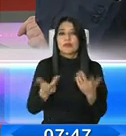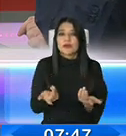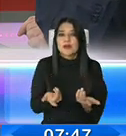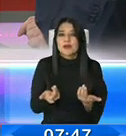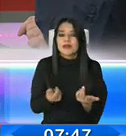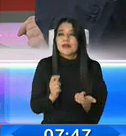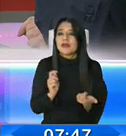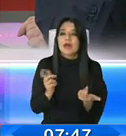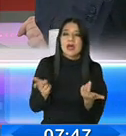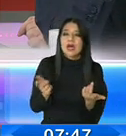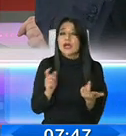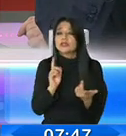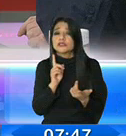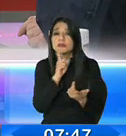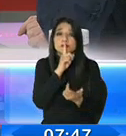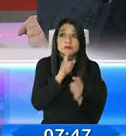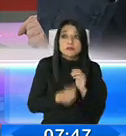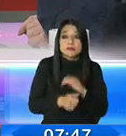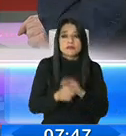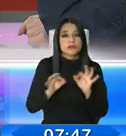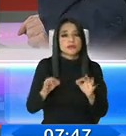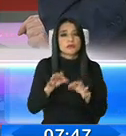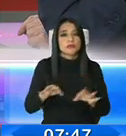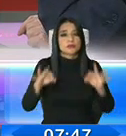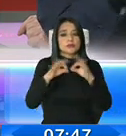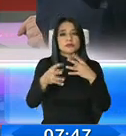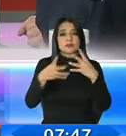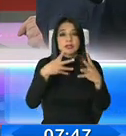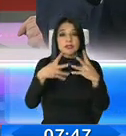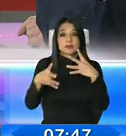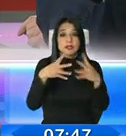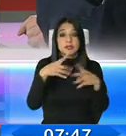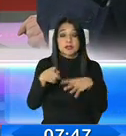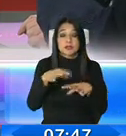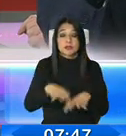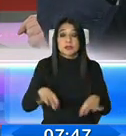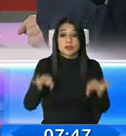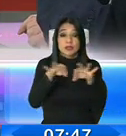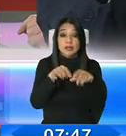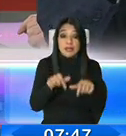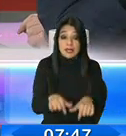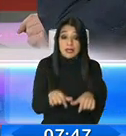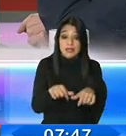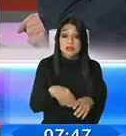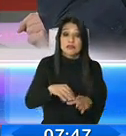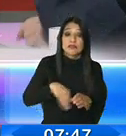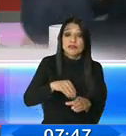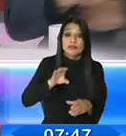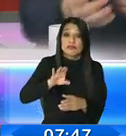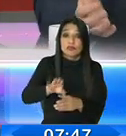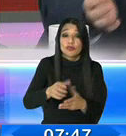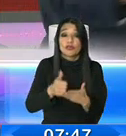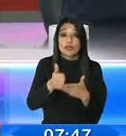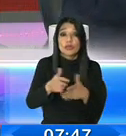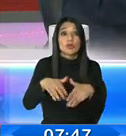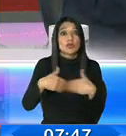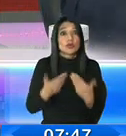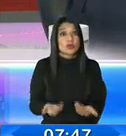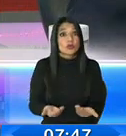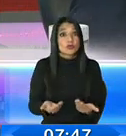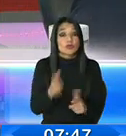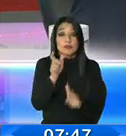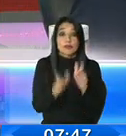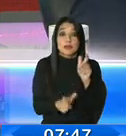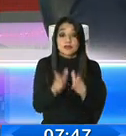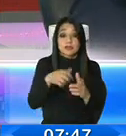Tenemos que... Y además es mejor ser transparentes, ministro. Ahí viene lo que me dice. A ver, este fondo, ¿cómo pueden emprender estas personas